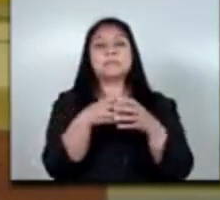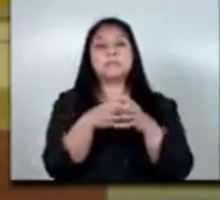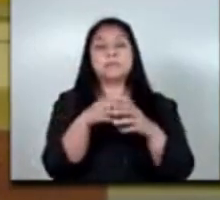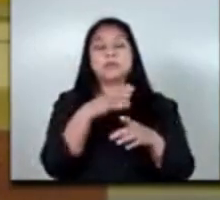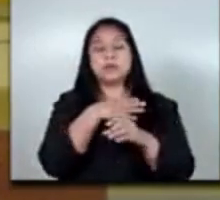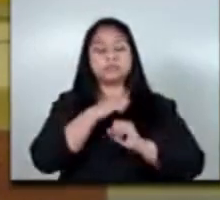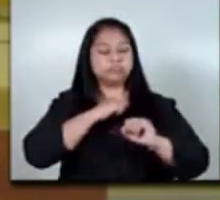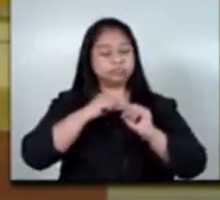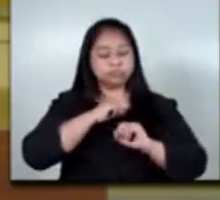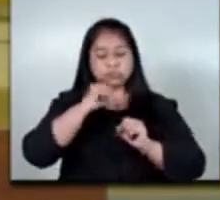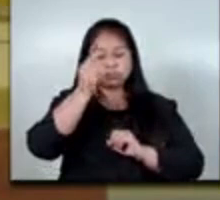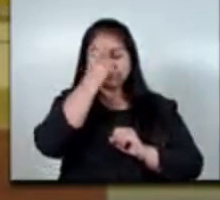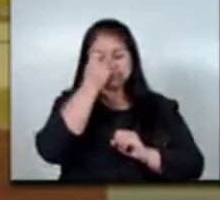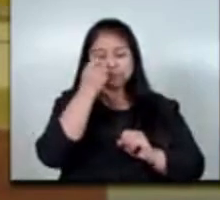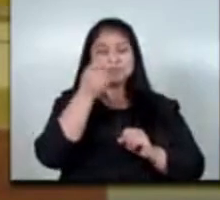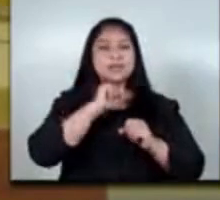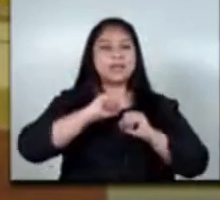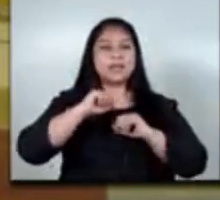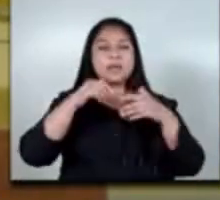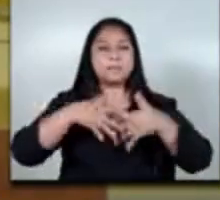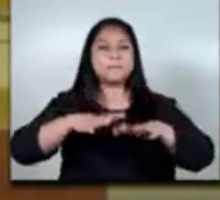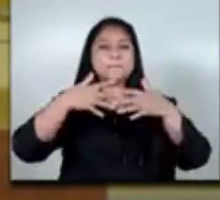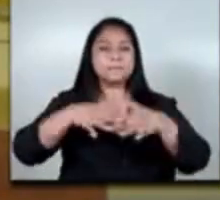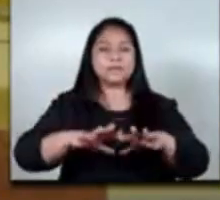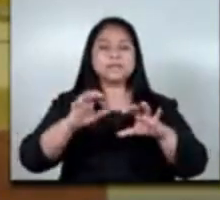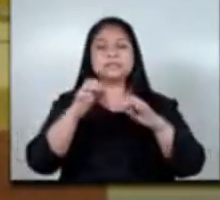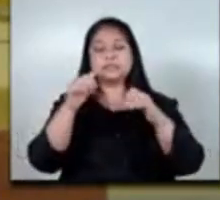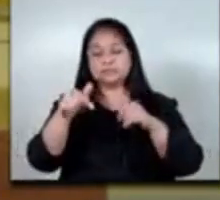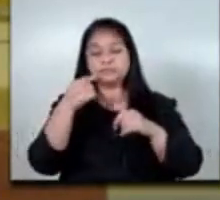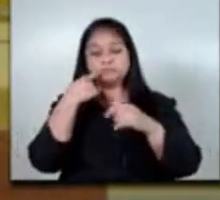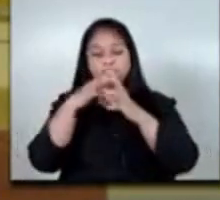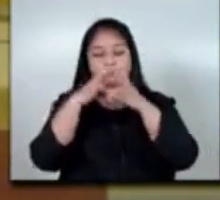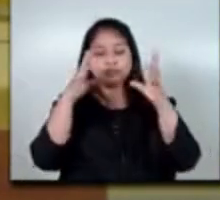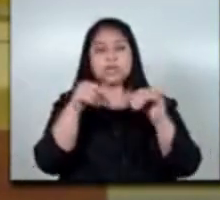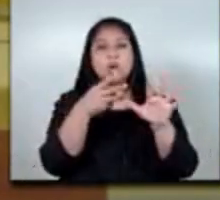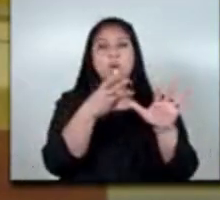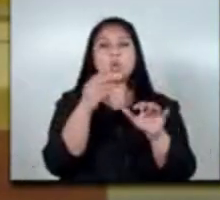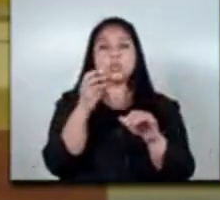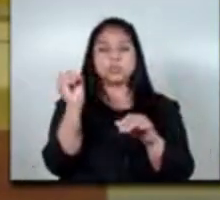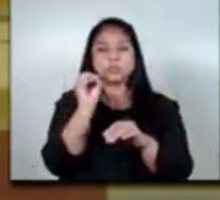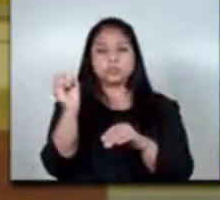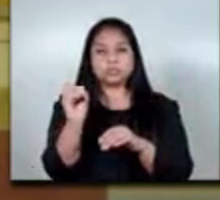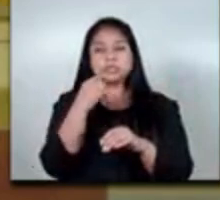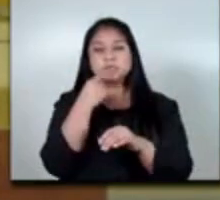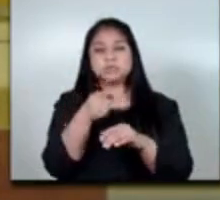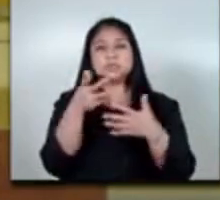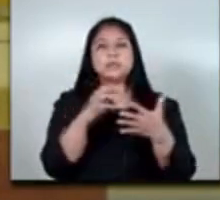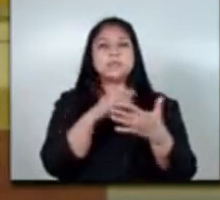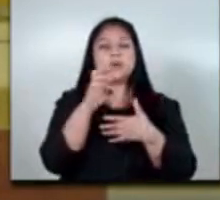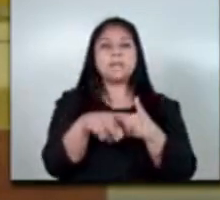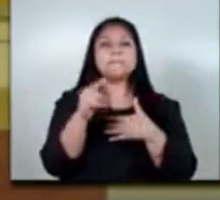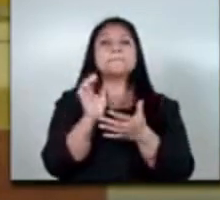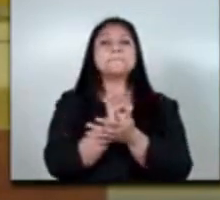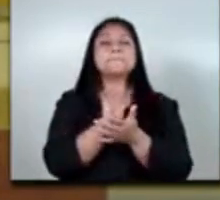y está trabajando en el mar y ahora por eso lo vamos a crecer un 800% el programa y esperamos el año entrante